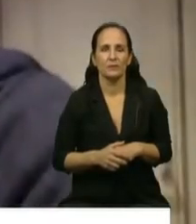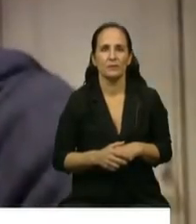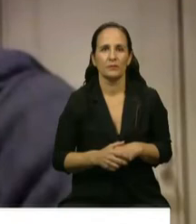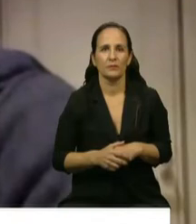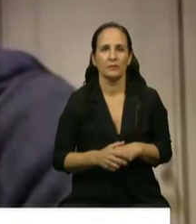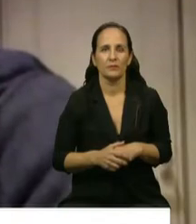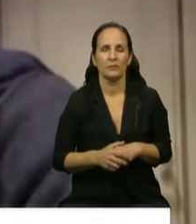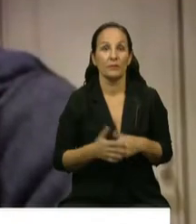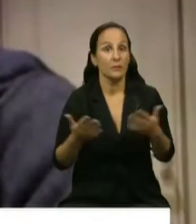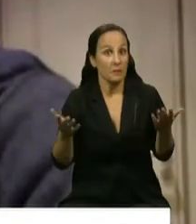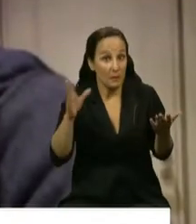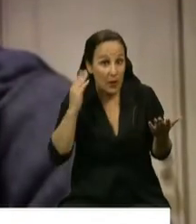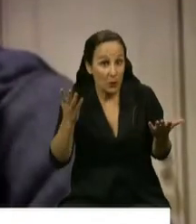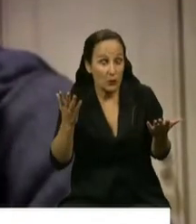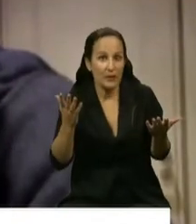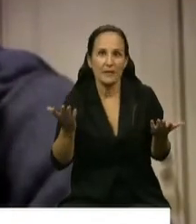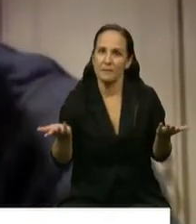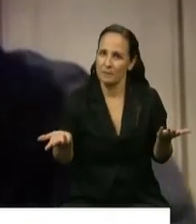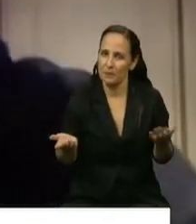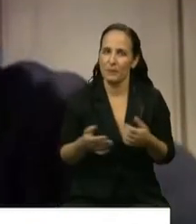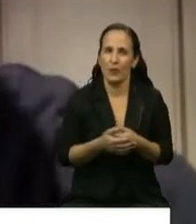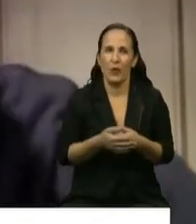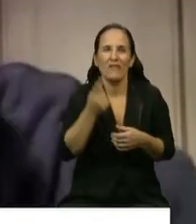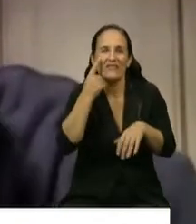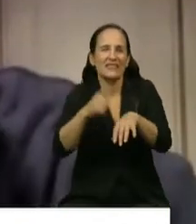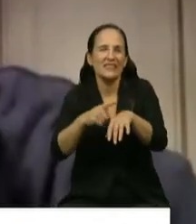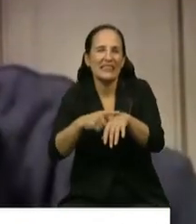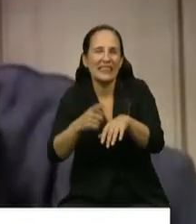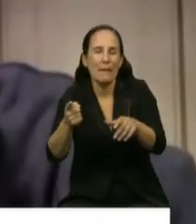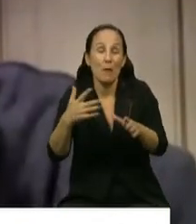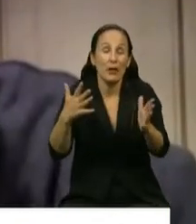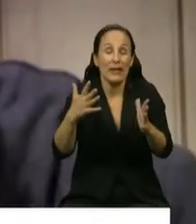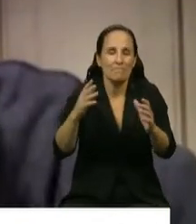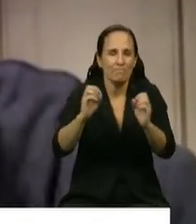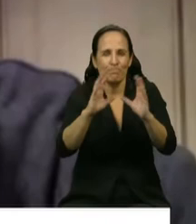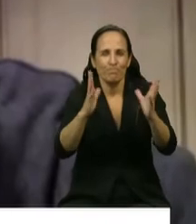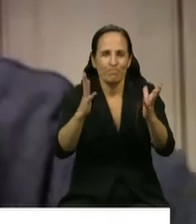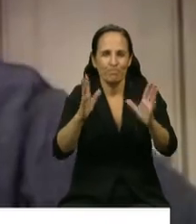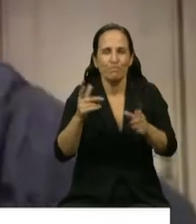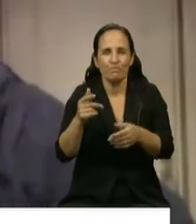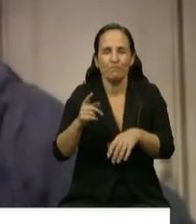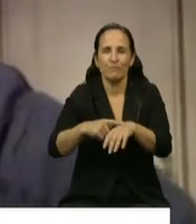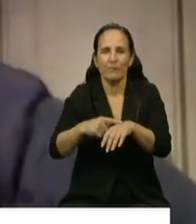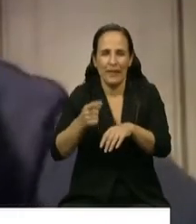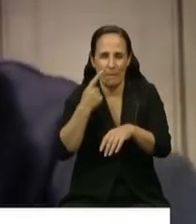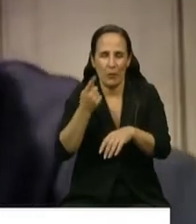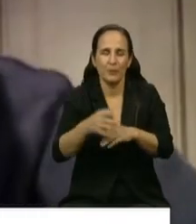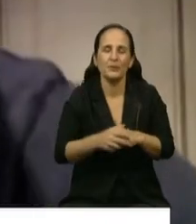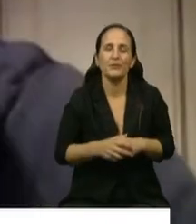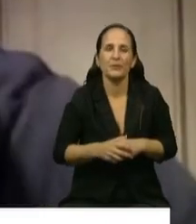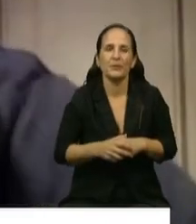Bueno... Discúlpeme, voy a poner el cronómetro porque no tengo muy claro esto. Bueno, presidente,